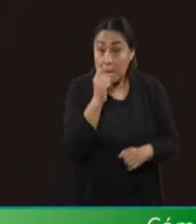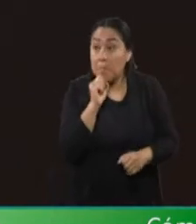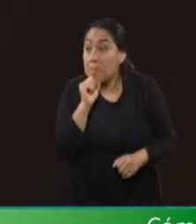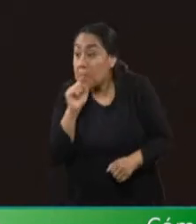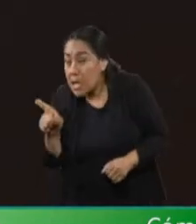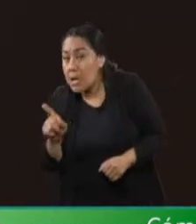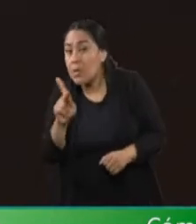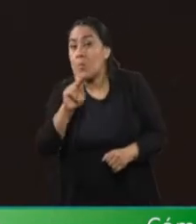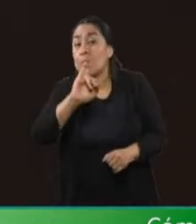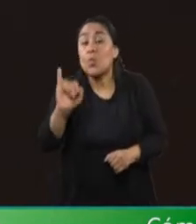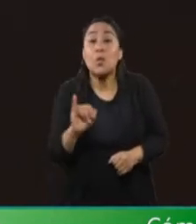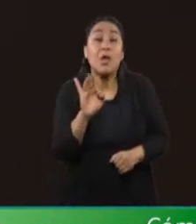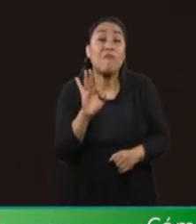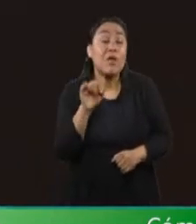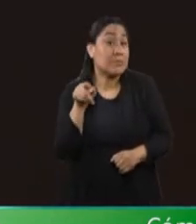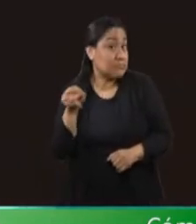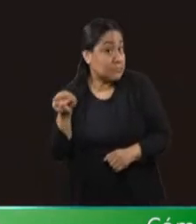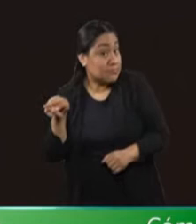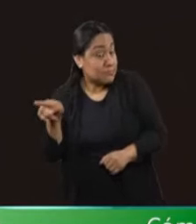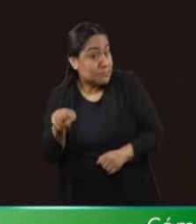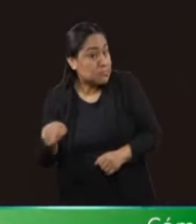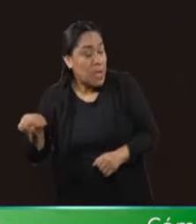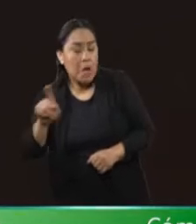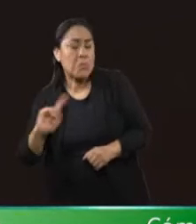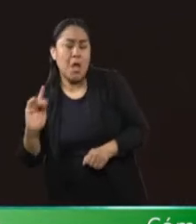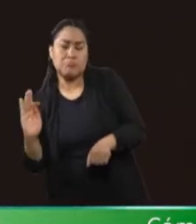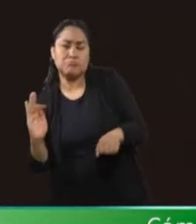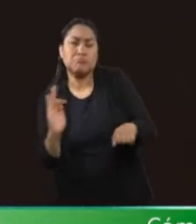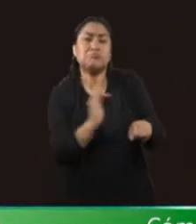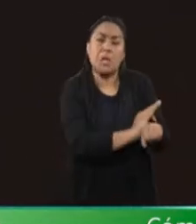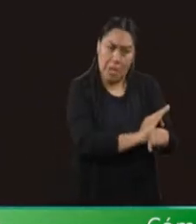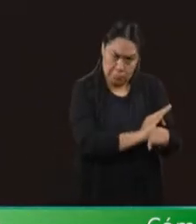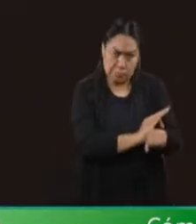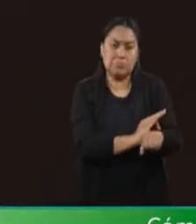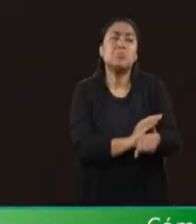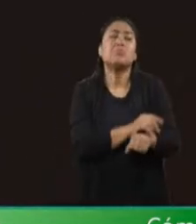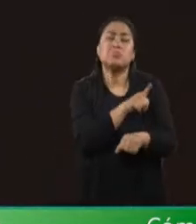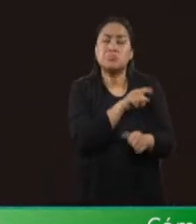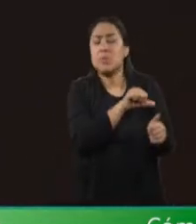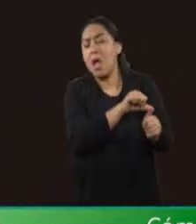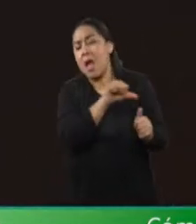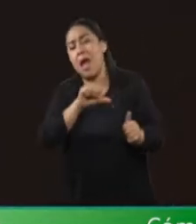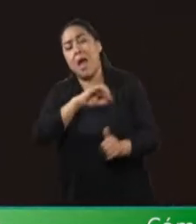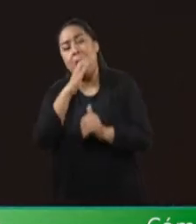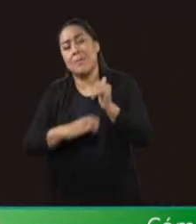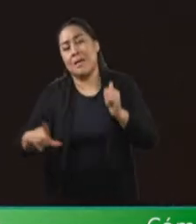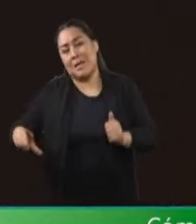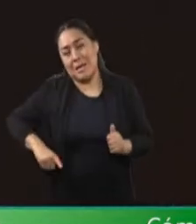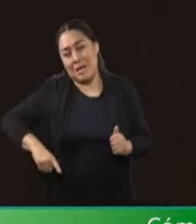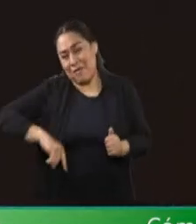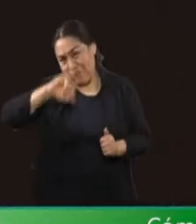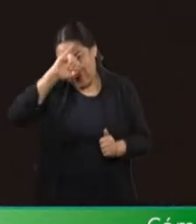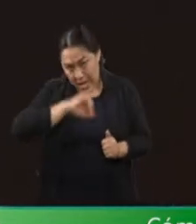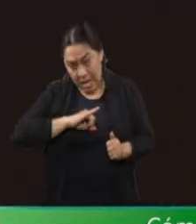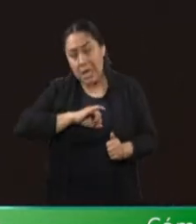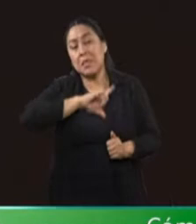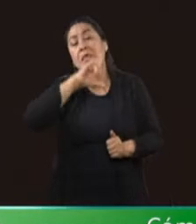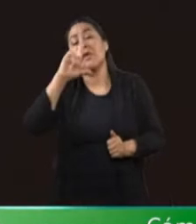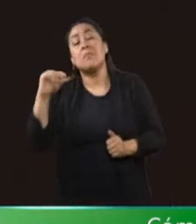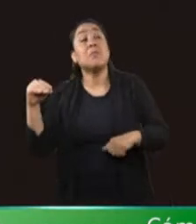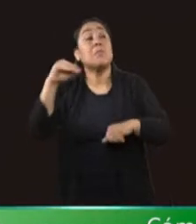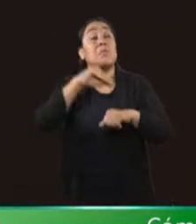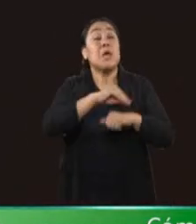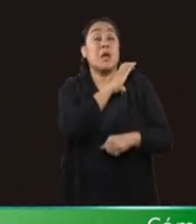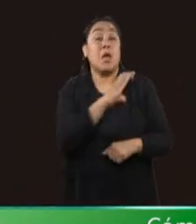Poder Judicial lo protegió y permitió que terminara su jefatura de gobierno, que fuera candidato 18